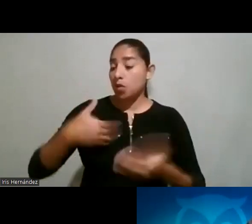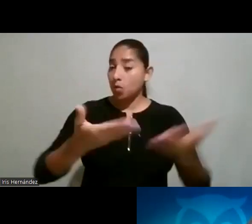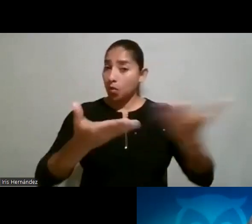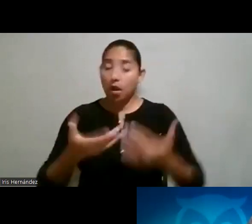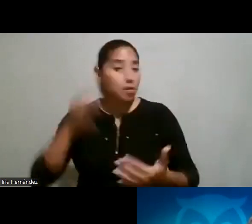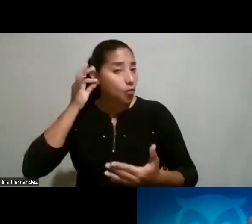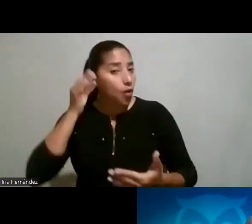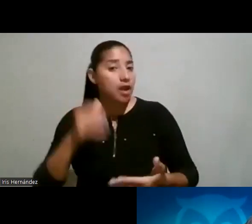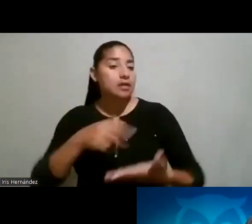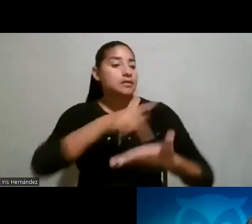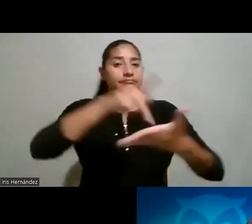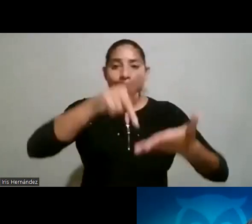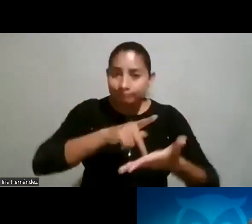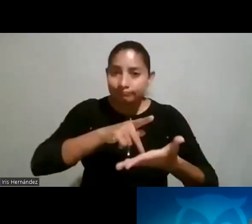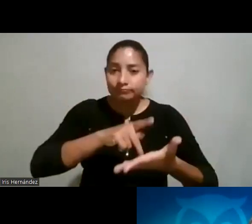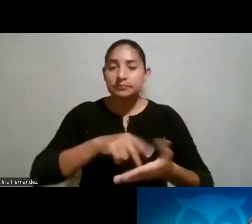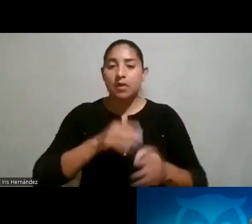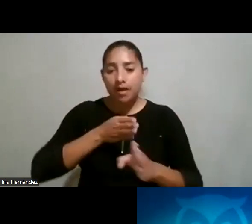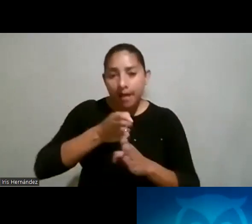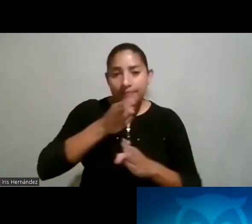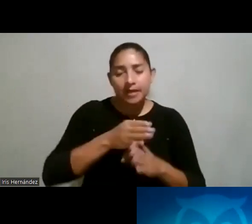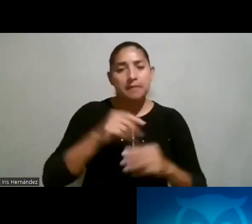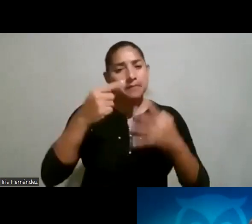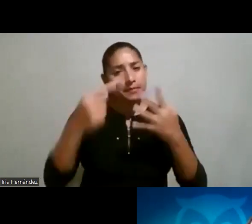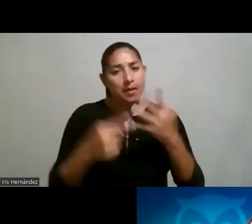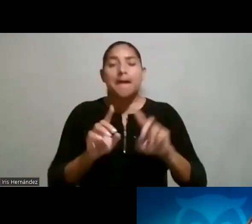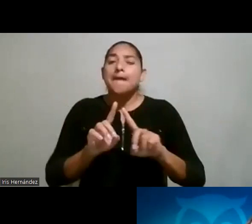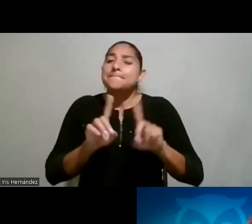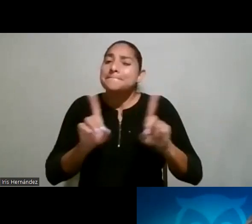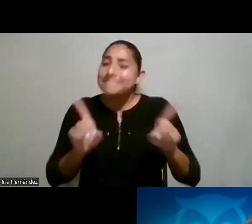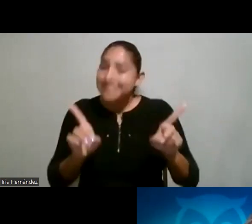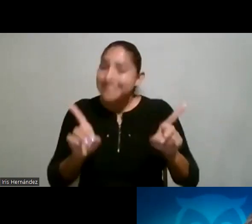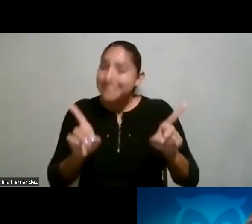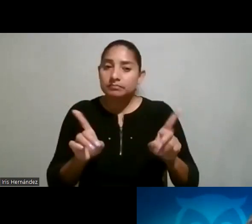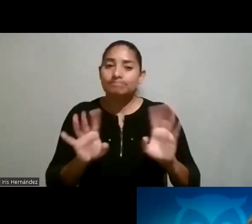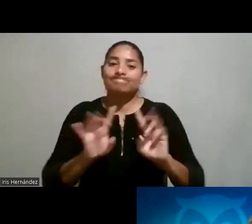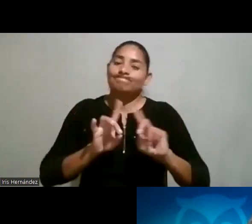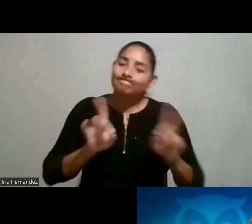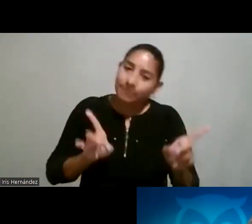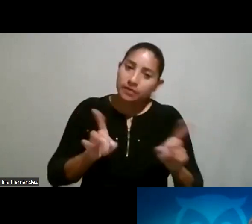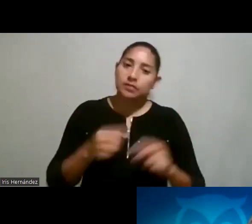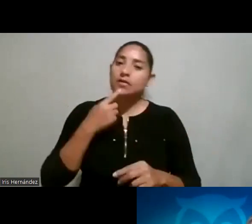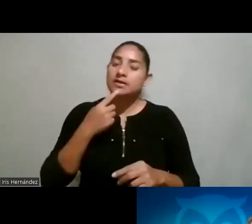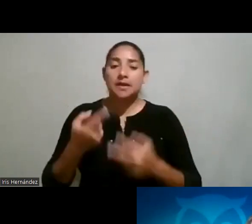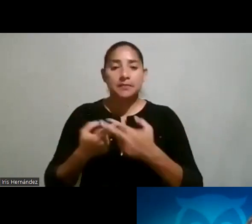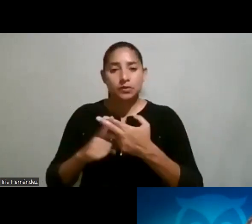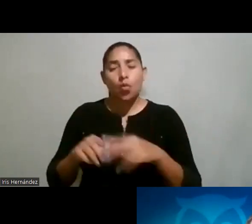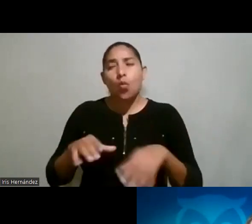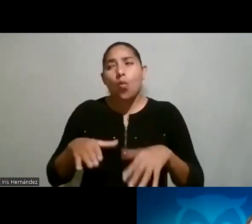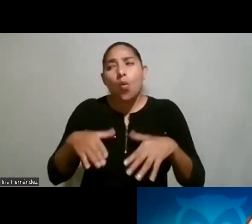mujeres conozcan más estas opciones de carreras, etcétera. Pero decía un poco con lo que comentó doña Leonora al inicio, ¿cómo